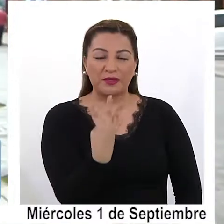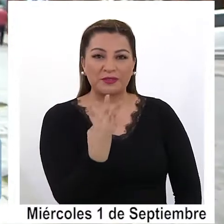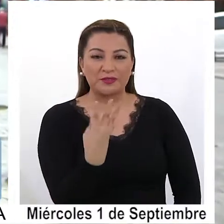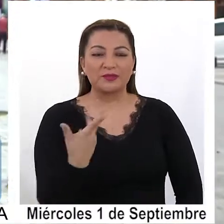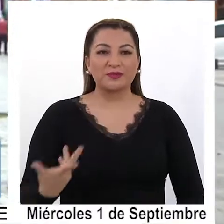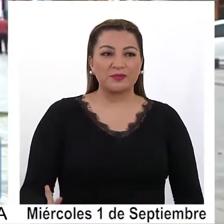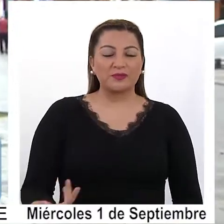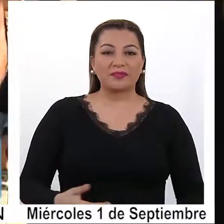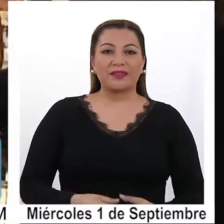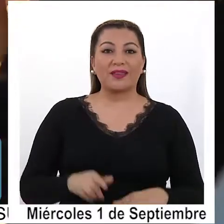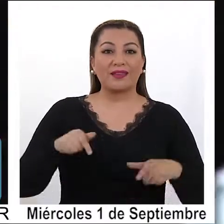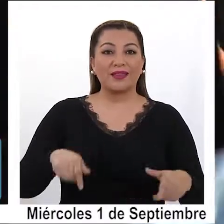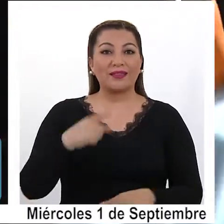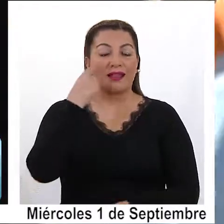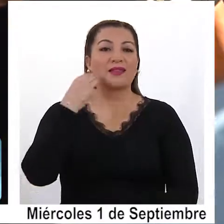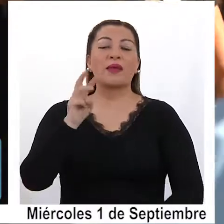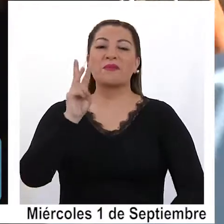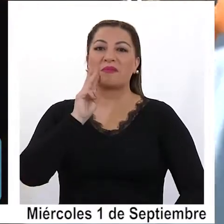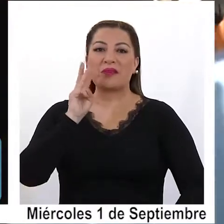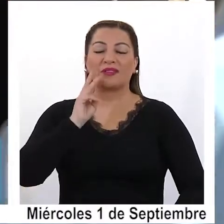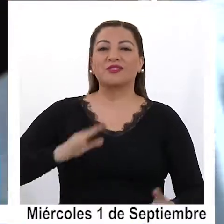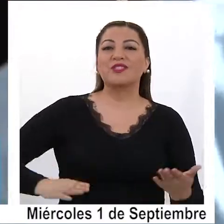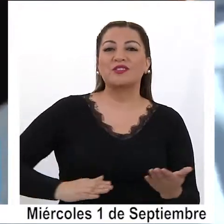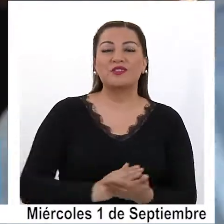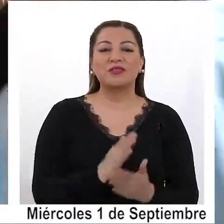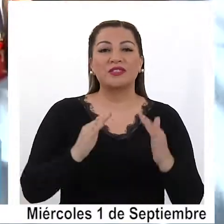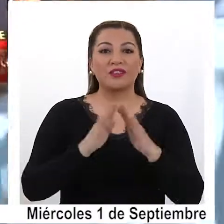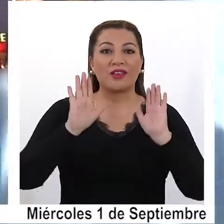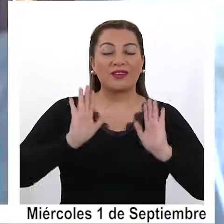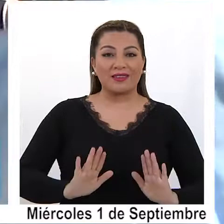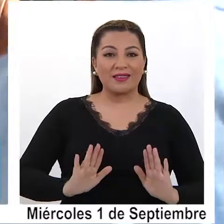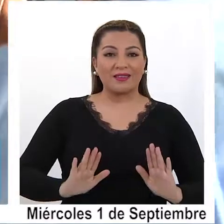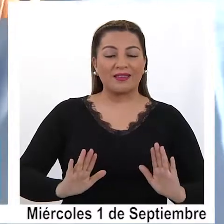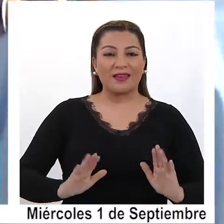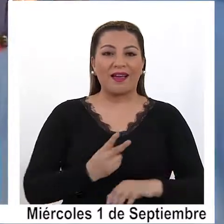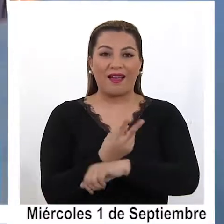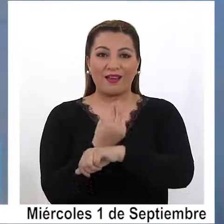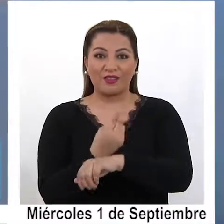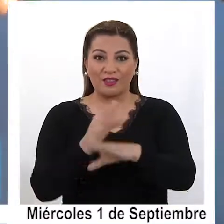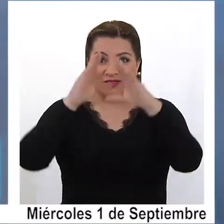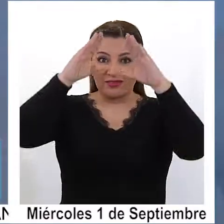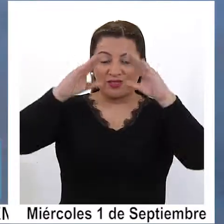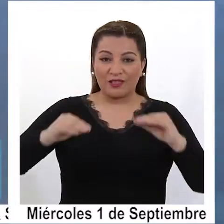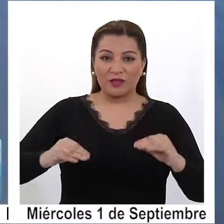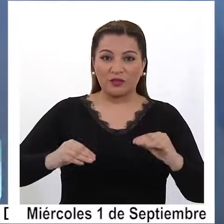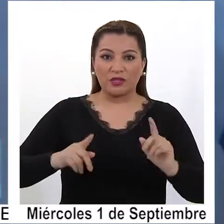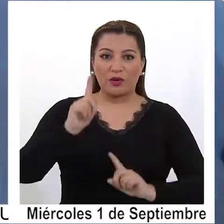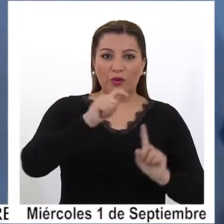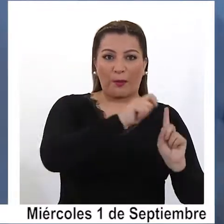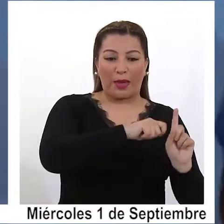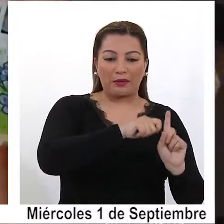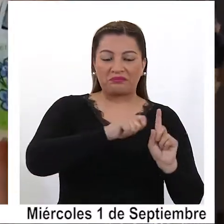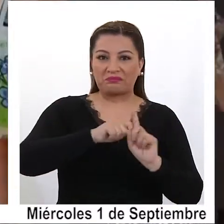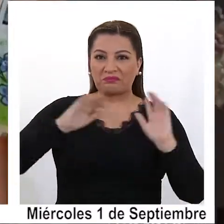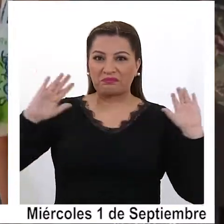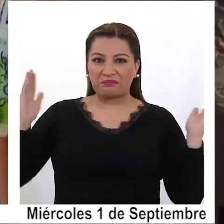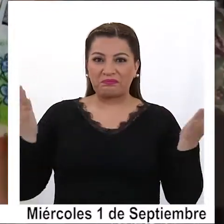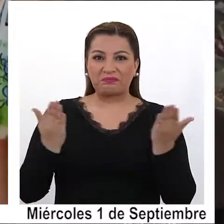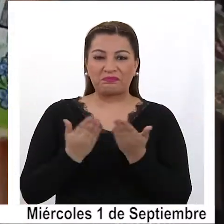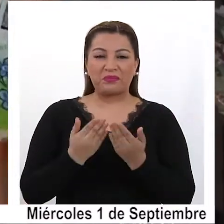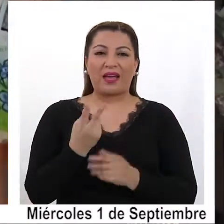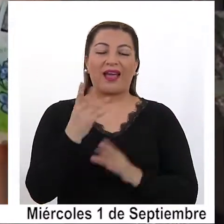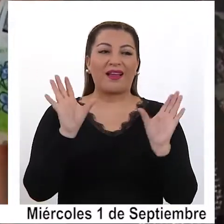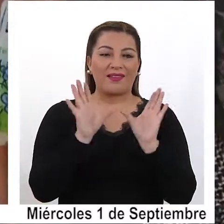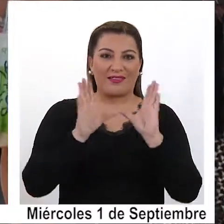y desde este miércoles se inicia el toque de queda a la medianoche luego de varios meses confinados a las